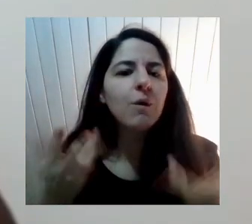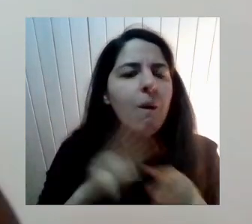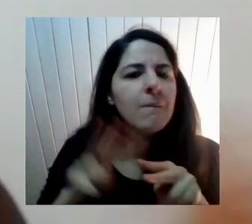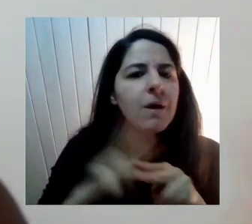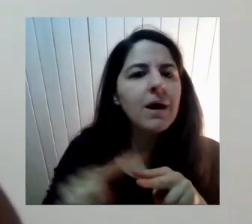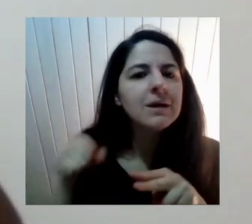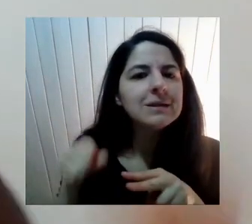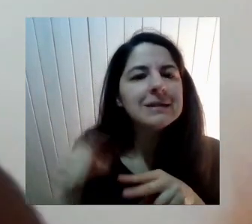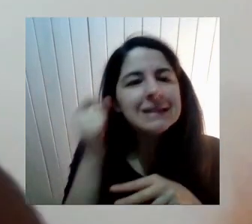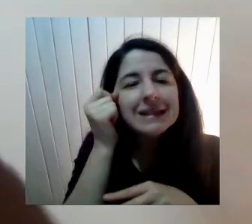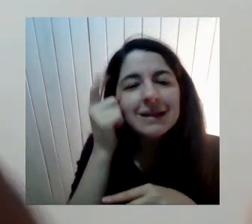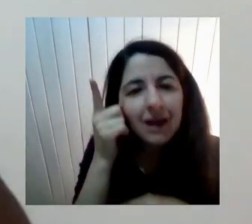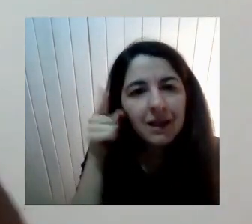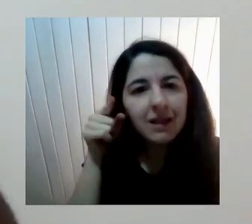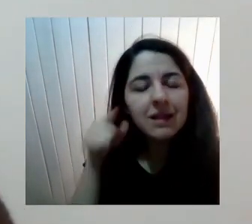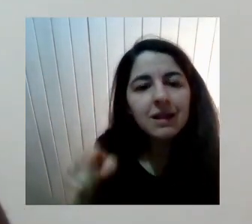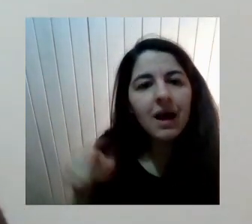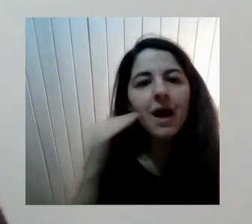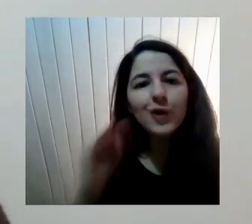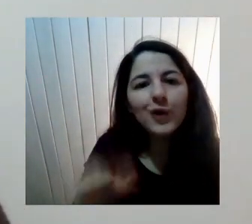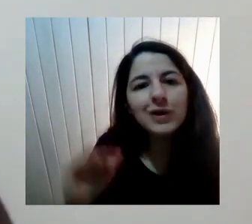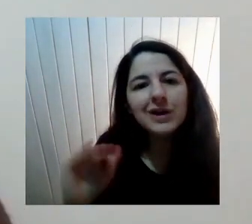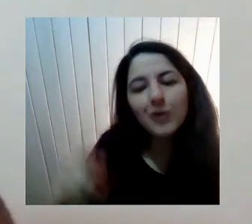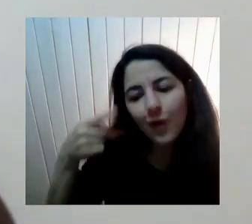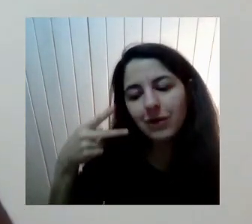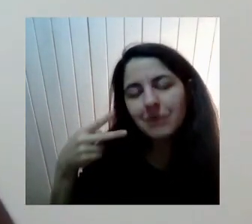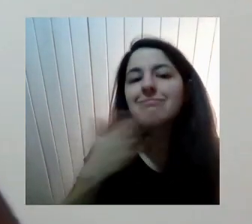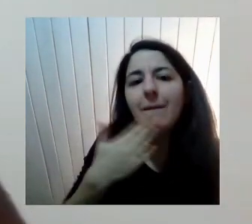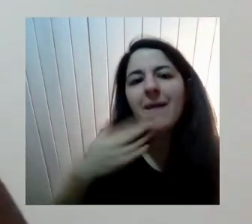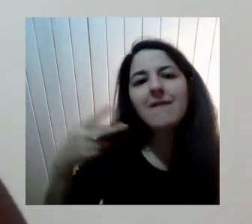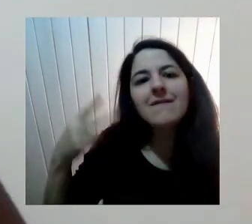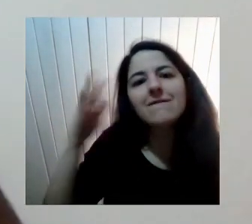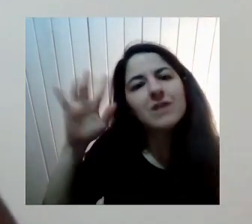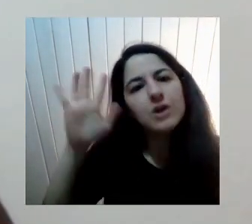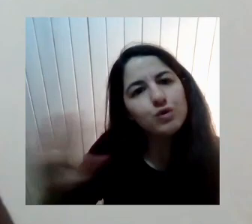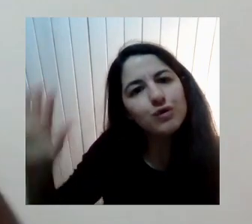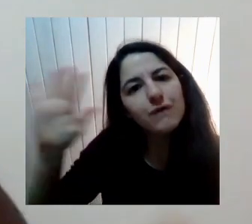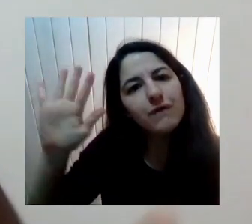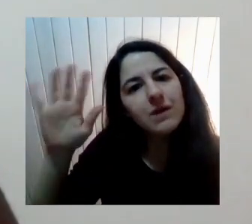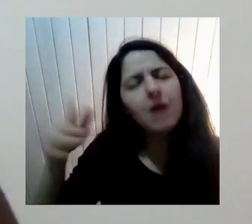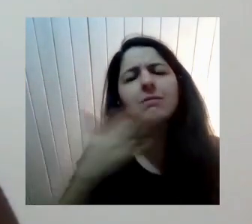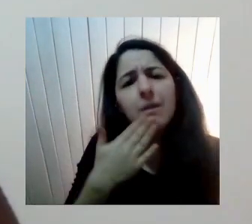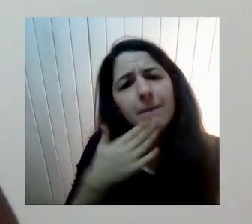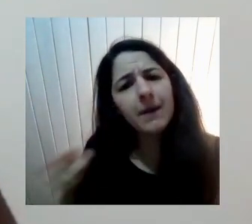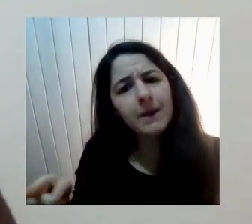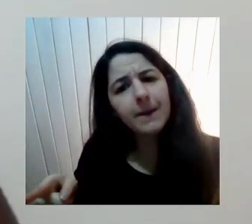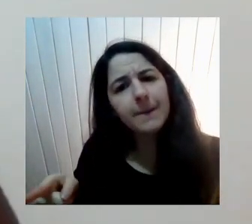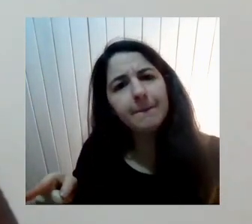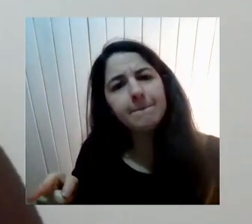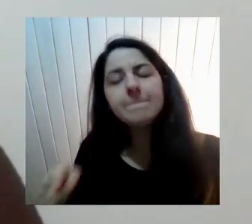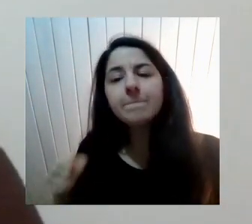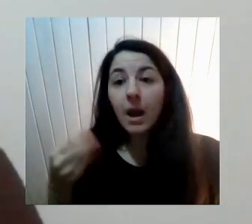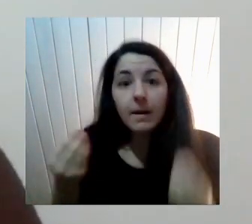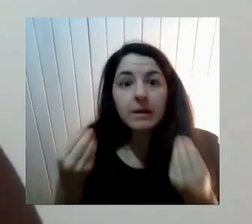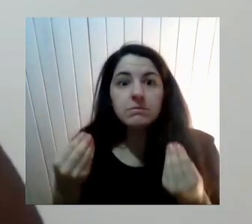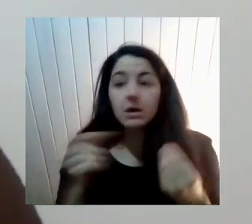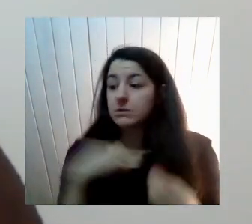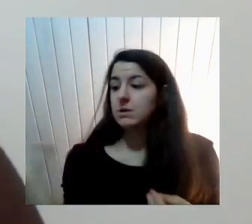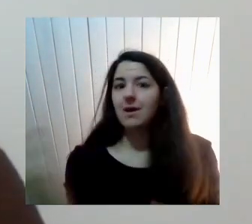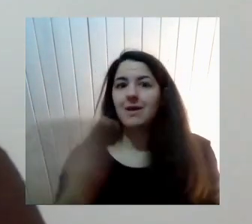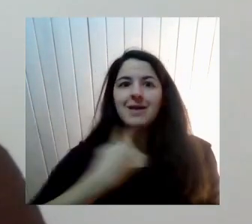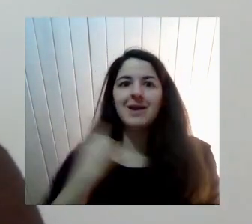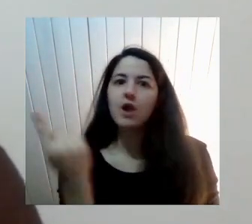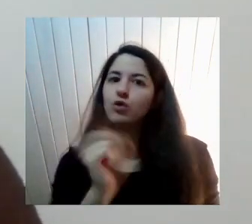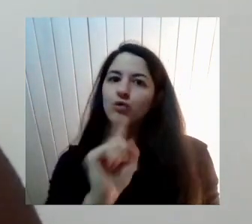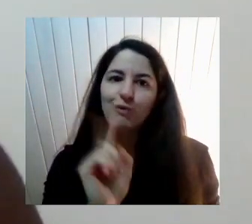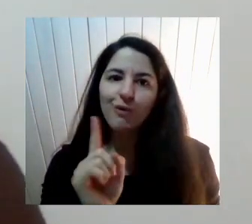Los Niños Niñas Y Niñas Como Sujetos De La Filosofía Pero Eso no ocurre En General Entonces Ahí Hay Una cuestión En El Fondo Muy